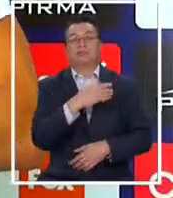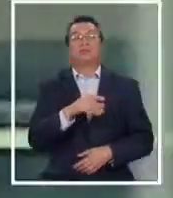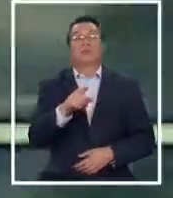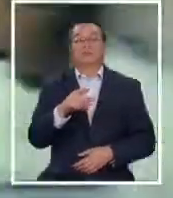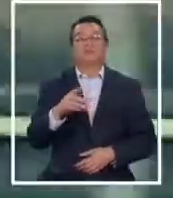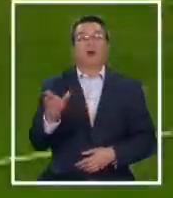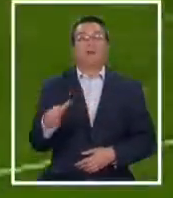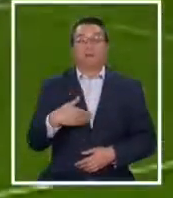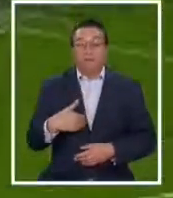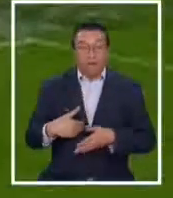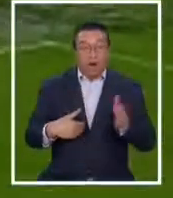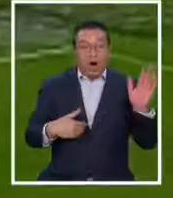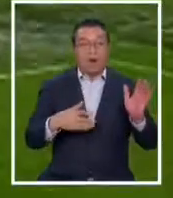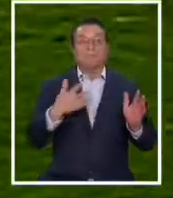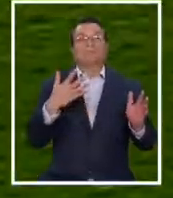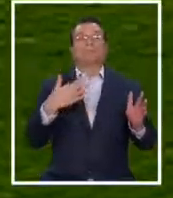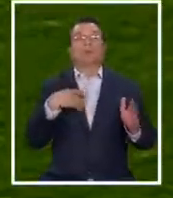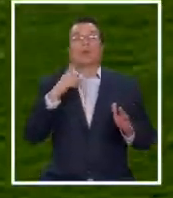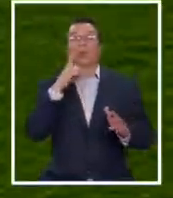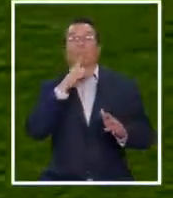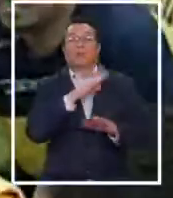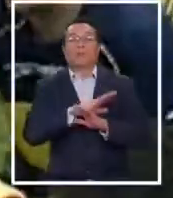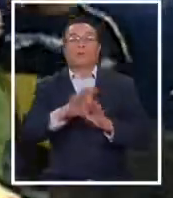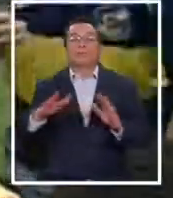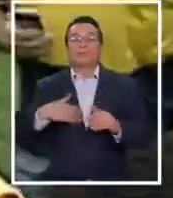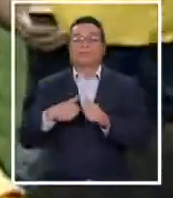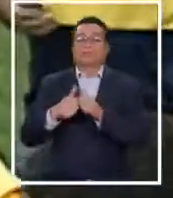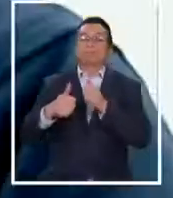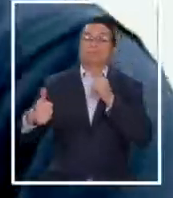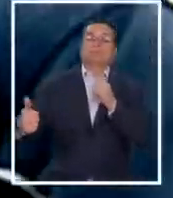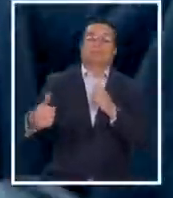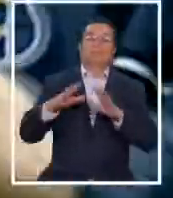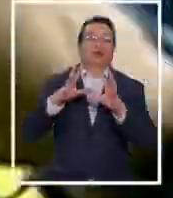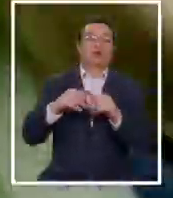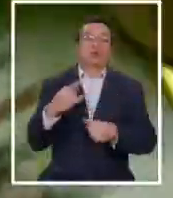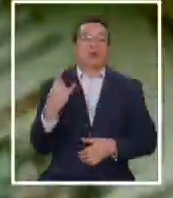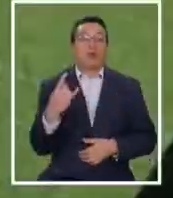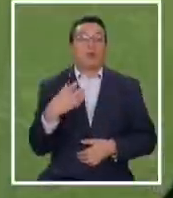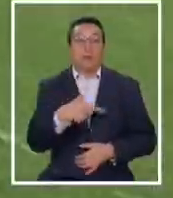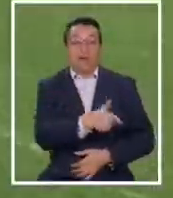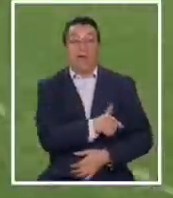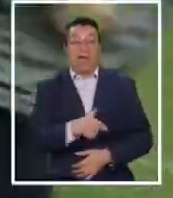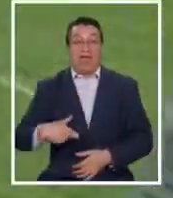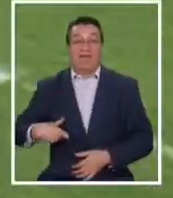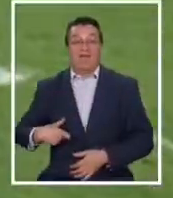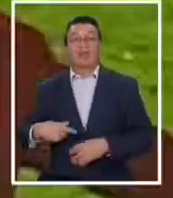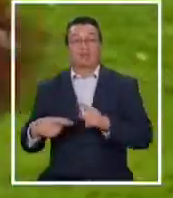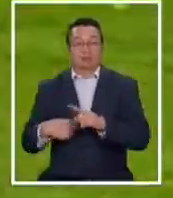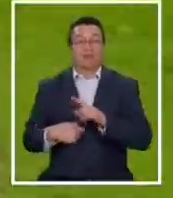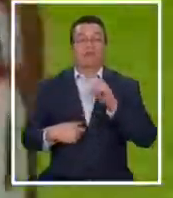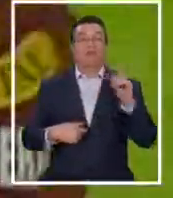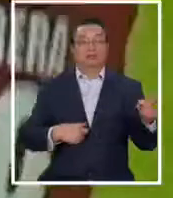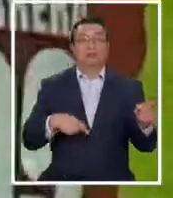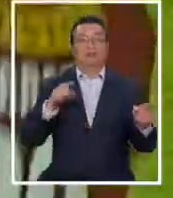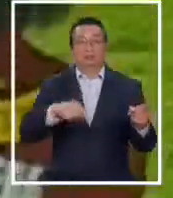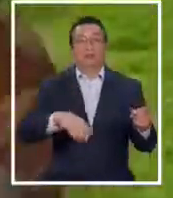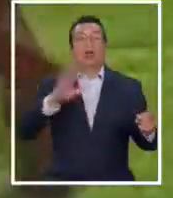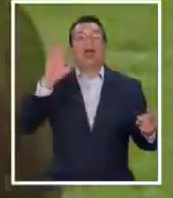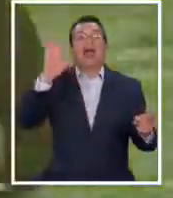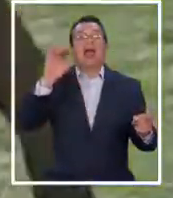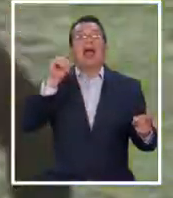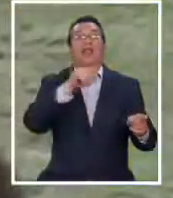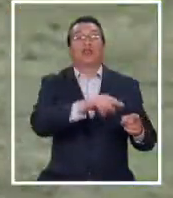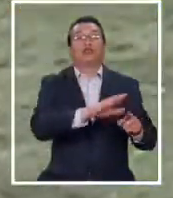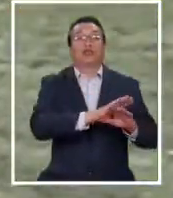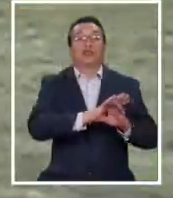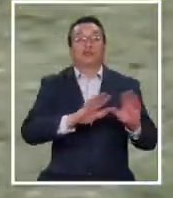fue la que él esperaba. Su carrera la terminó lejos del club de sus amores. Pero Everton fue su segunda casa. Ahí dijo adiós. Con los